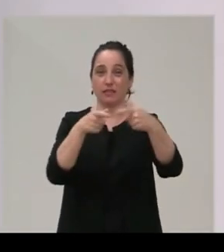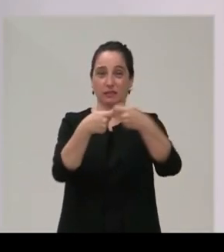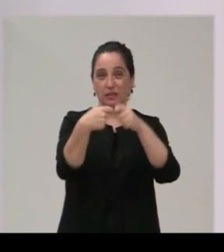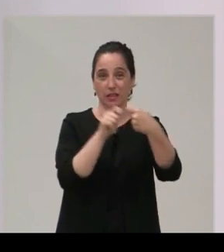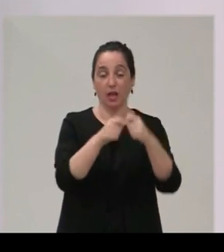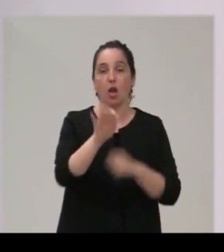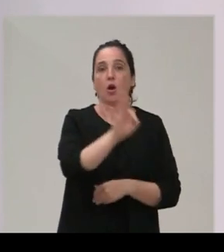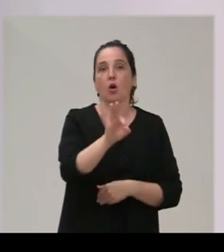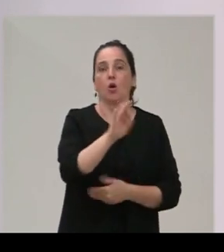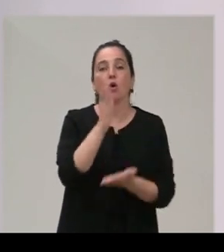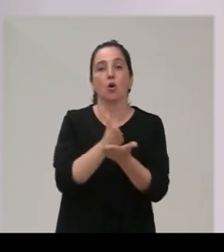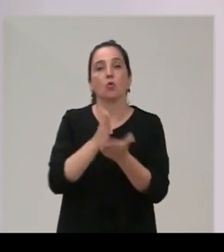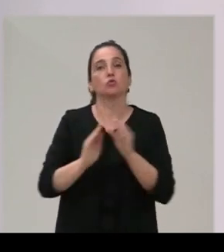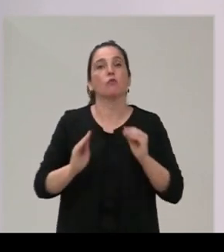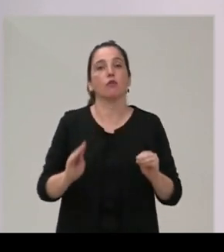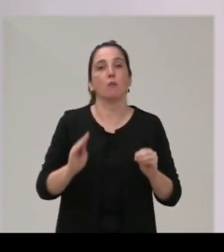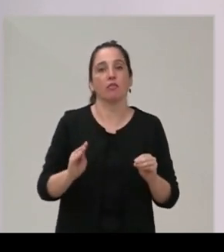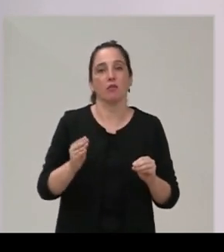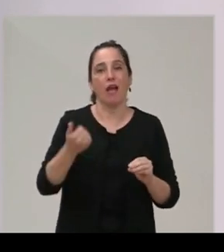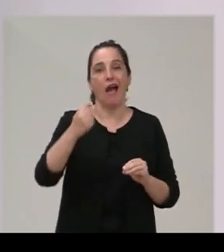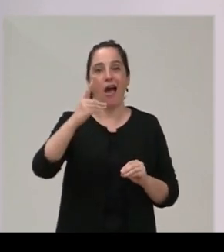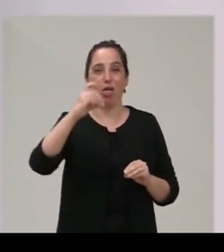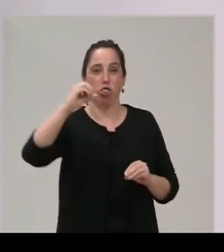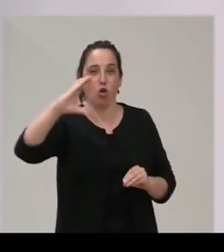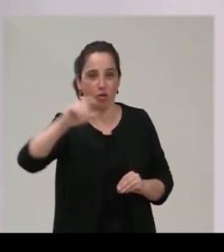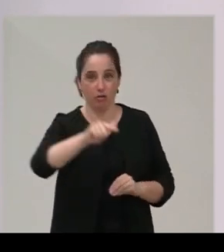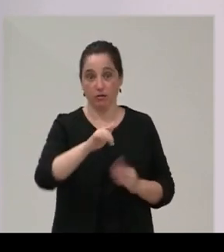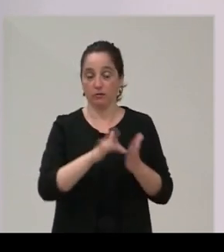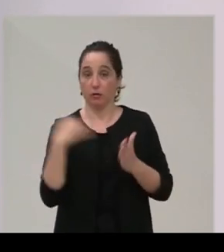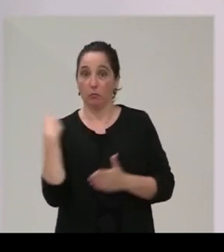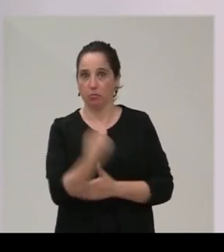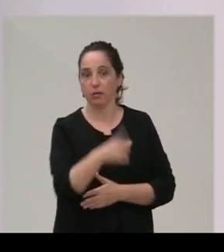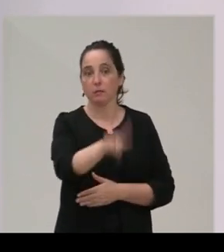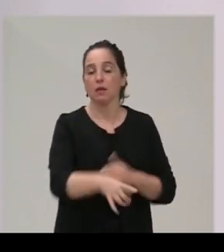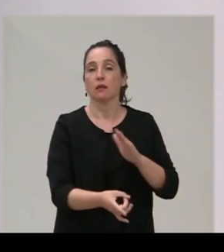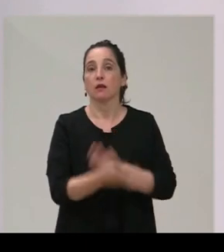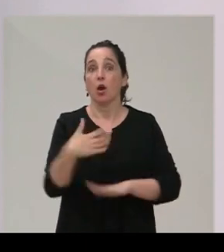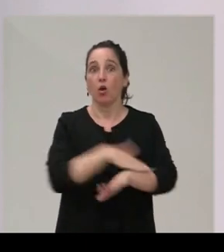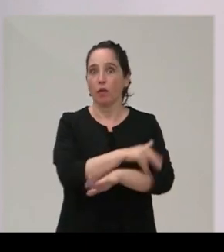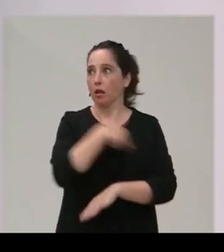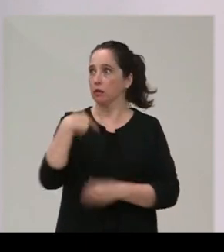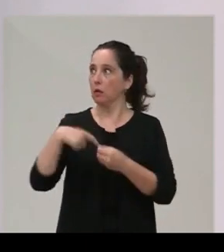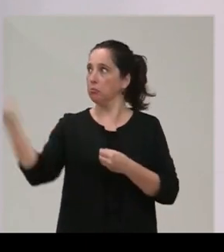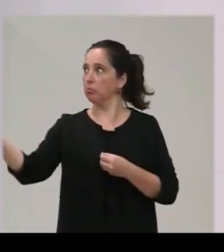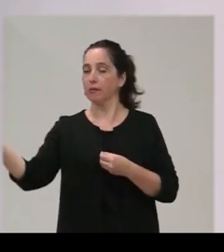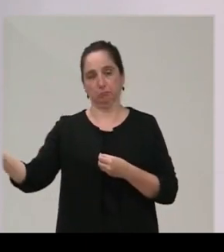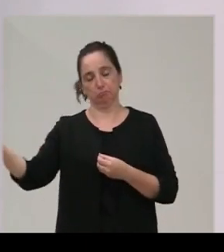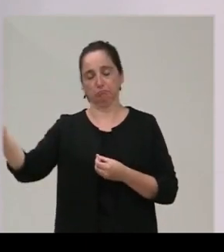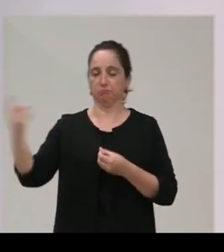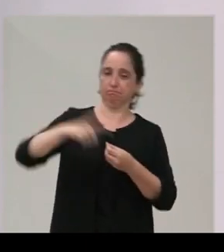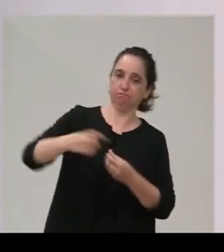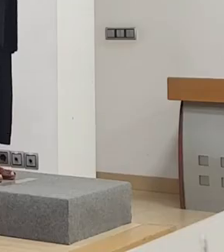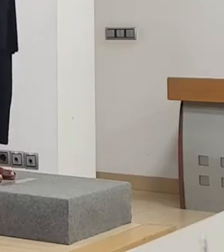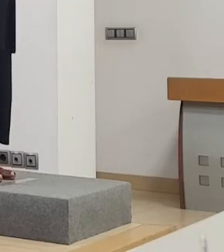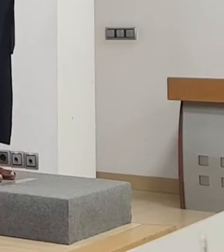ahí nacieron los cursos de formación ad hoc y se siguen haciendo y de ahí se fue el gobierno de Cantabria pues el gobierno de Cantabria